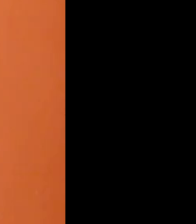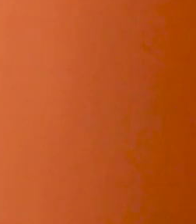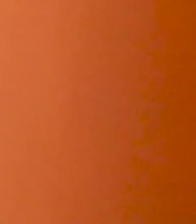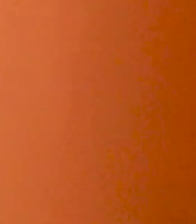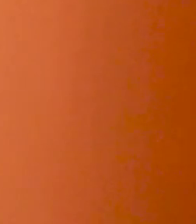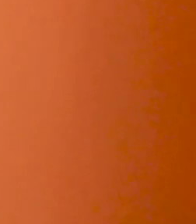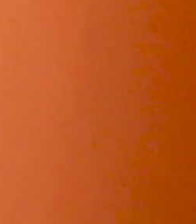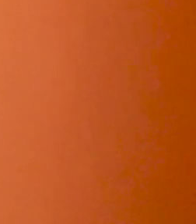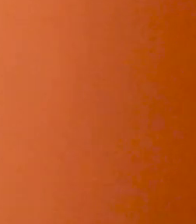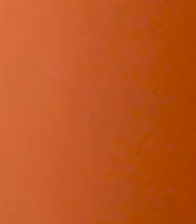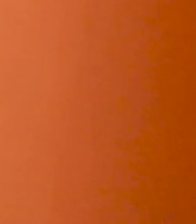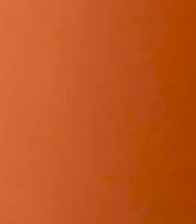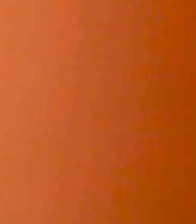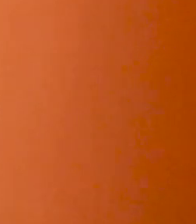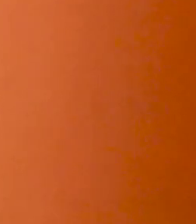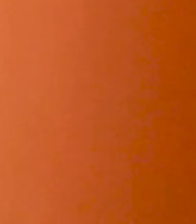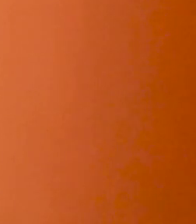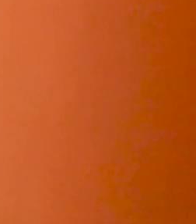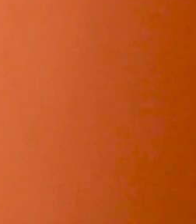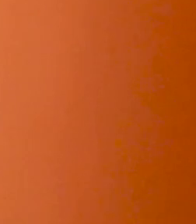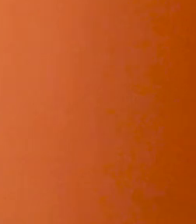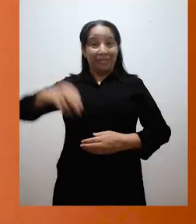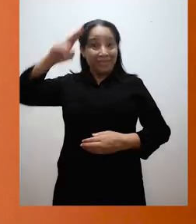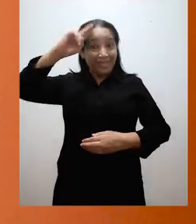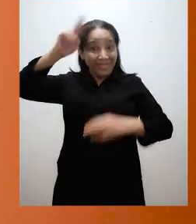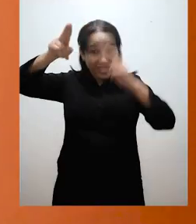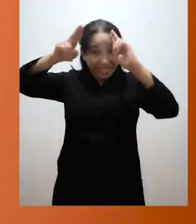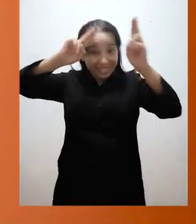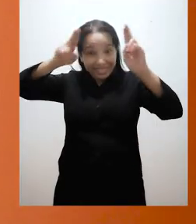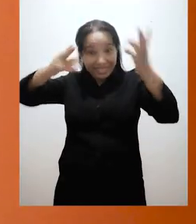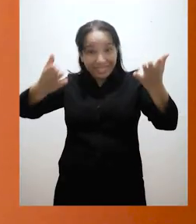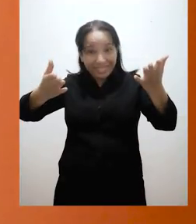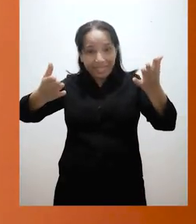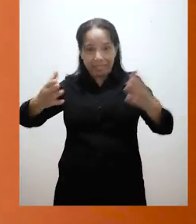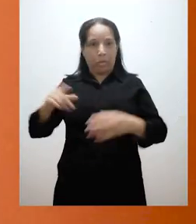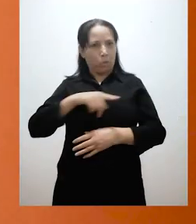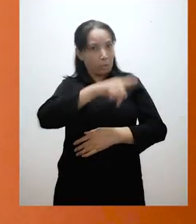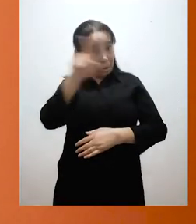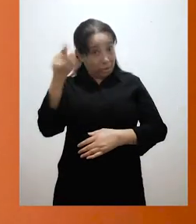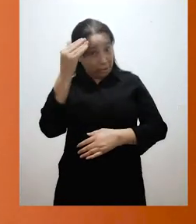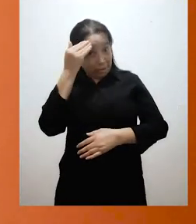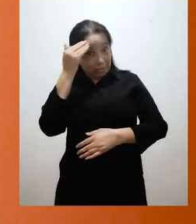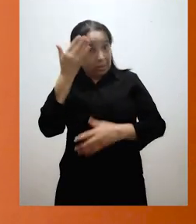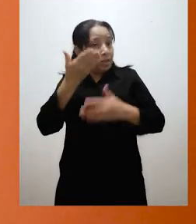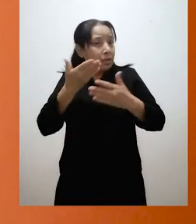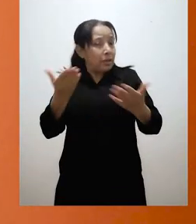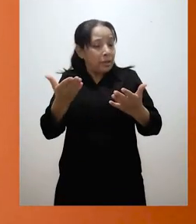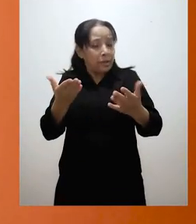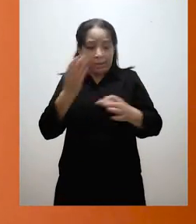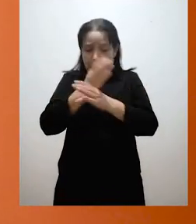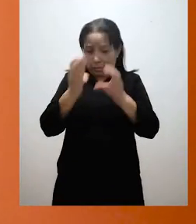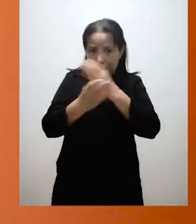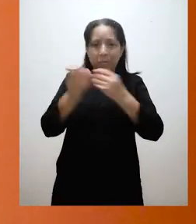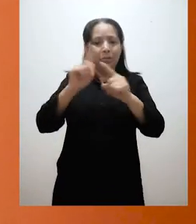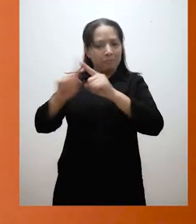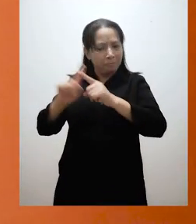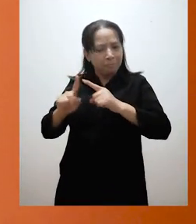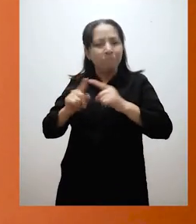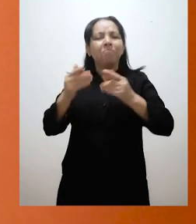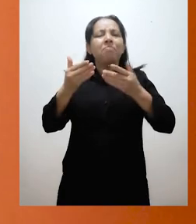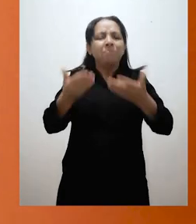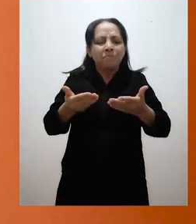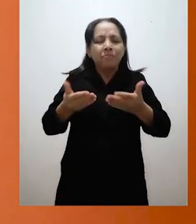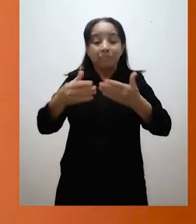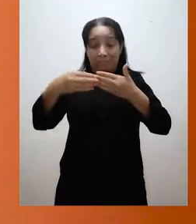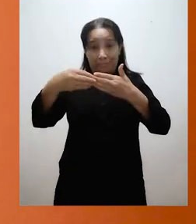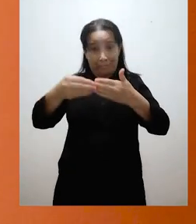¡Hola, hola! ¿Sabían ustedes que existen diversos productos hechos a base de microplásticos? ¿Y qué son los microplásticos? Los